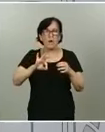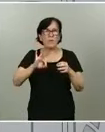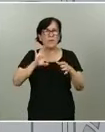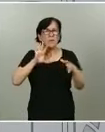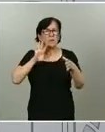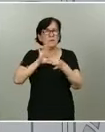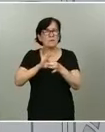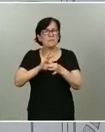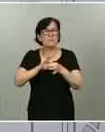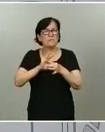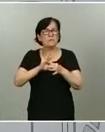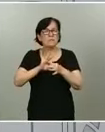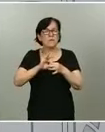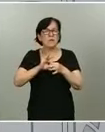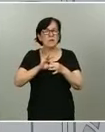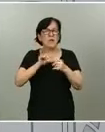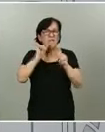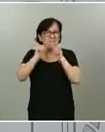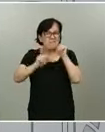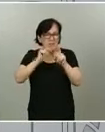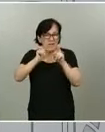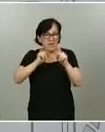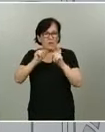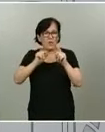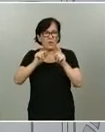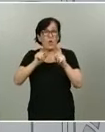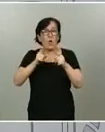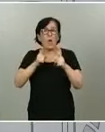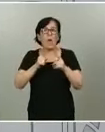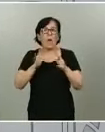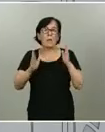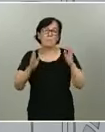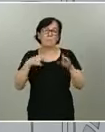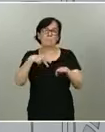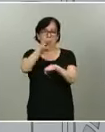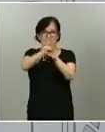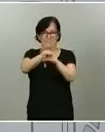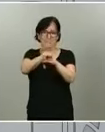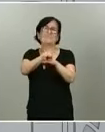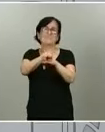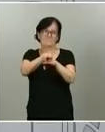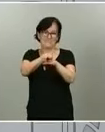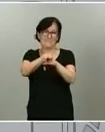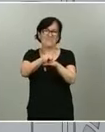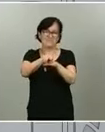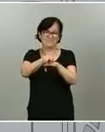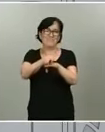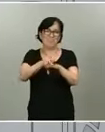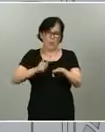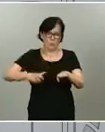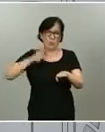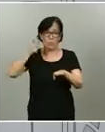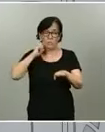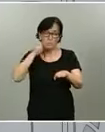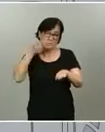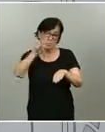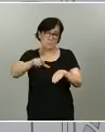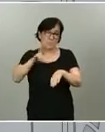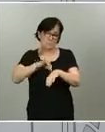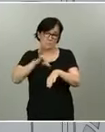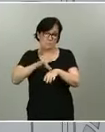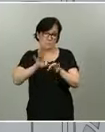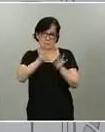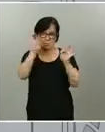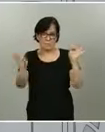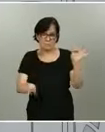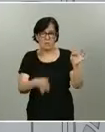al virus en sí como a los largos periodos de encamamiento que algunos de los pacientes han sufrido, por lo tanto, para discernir si